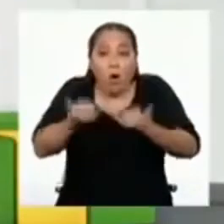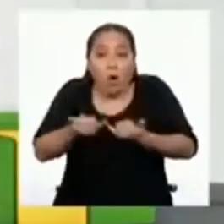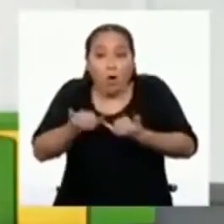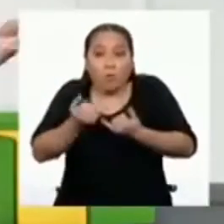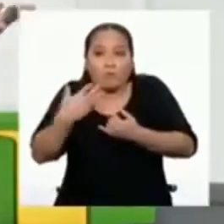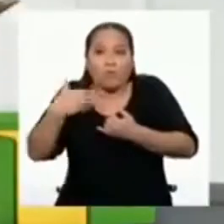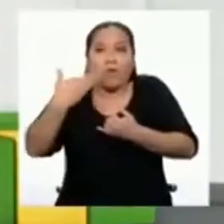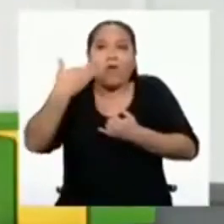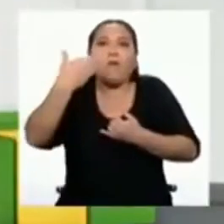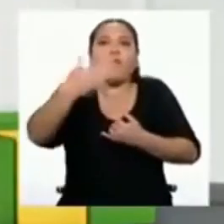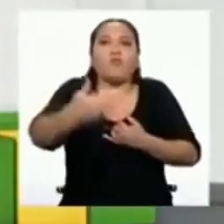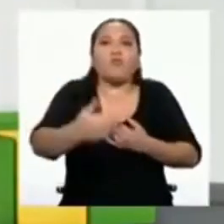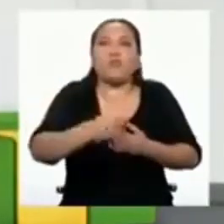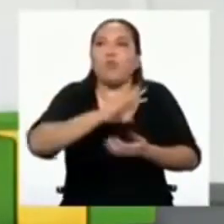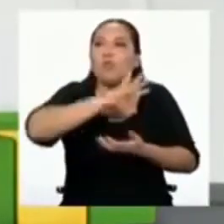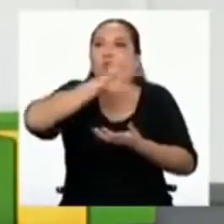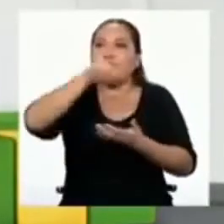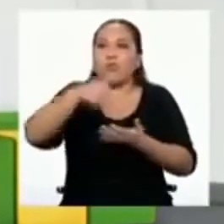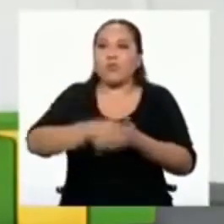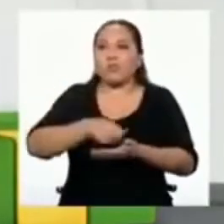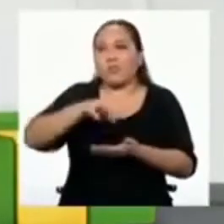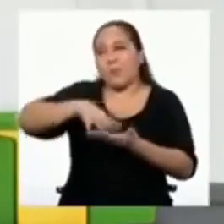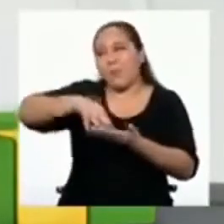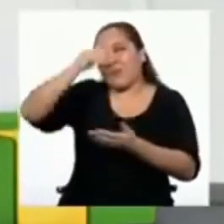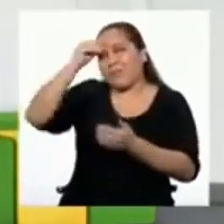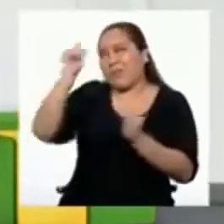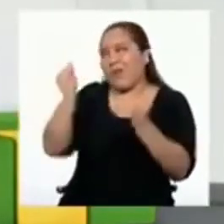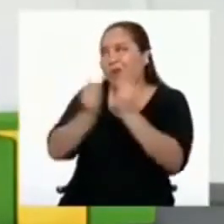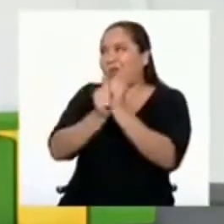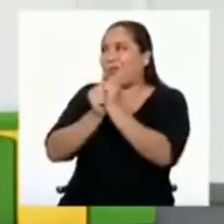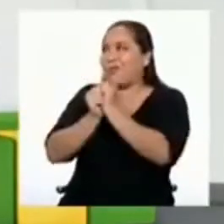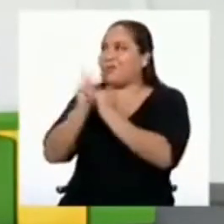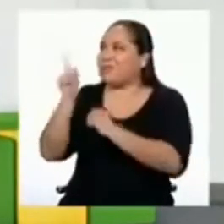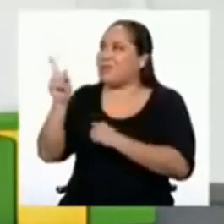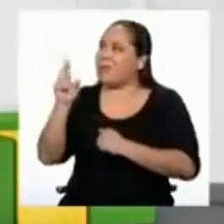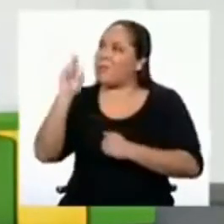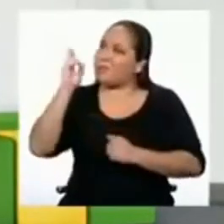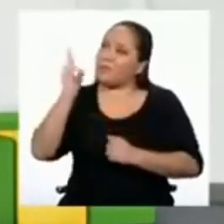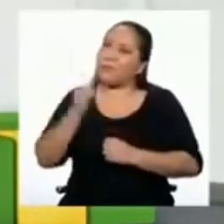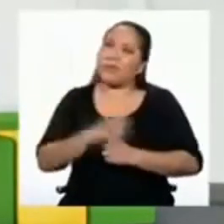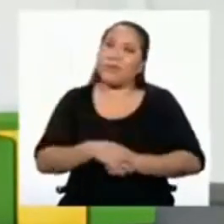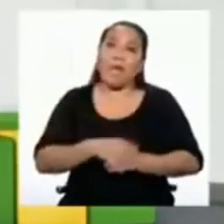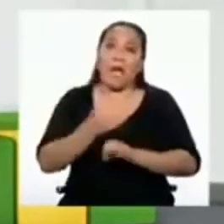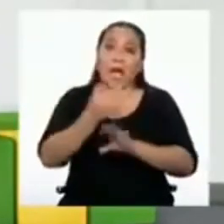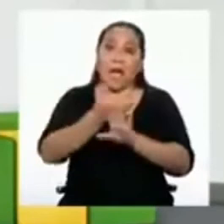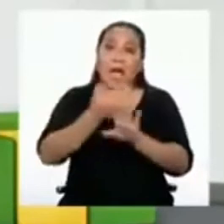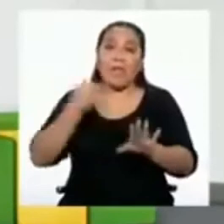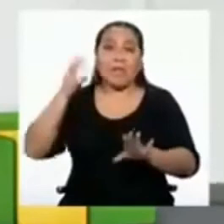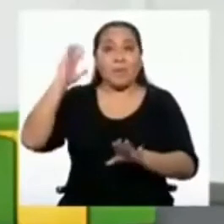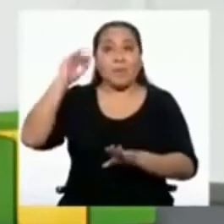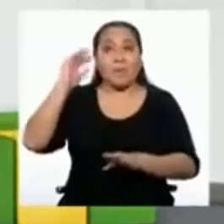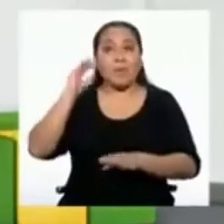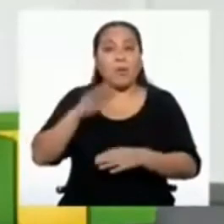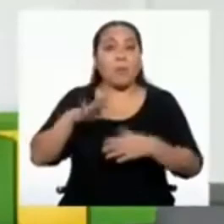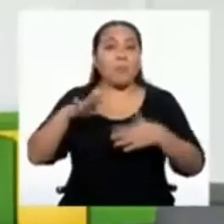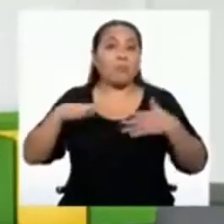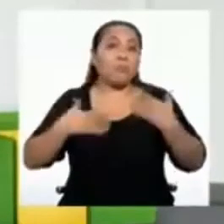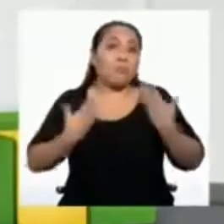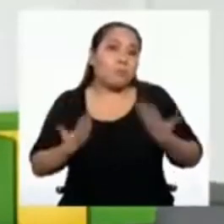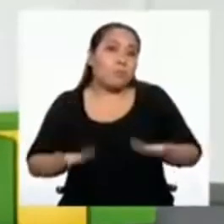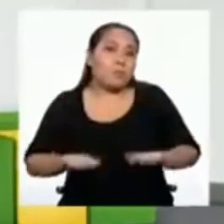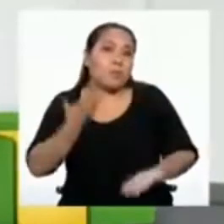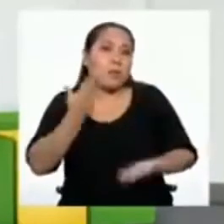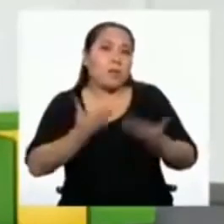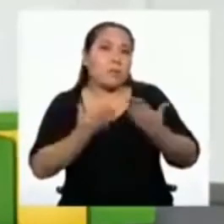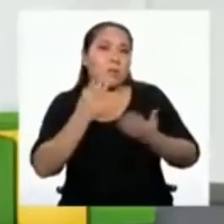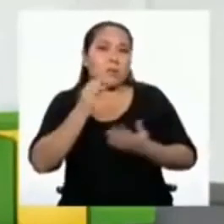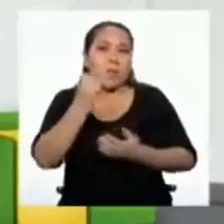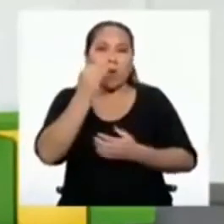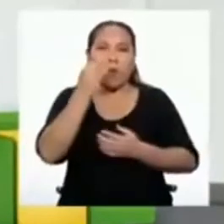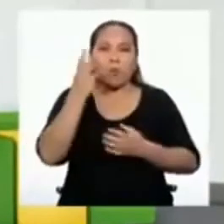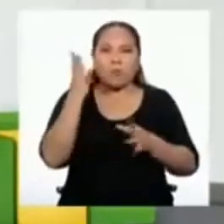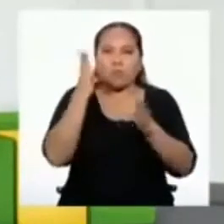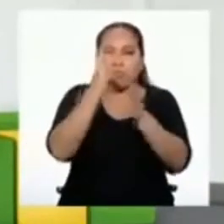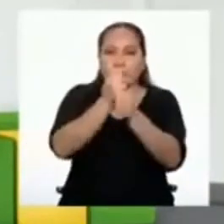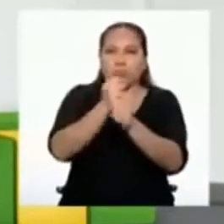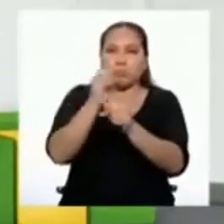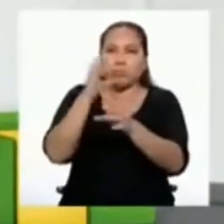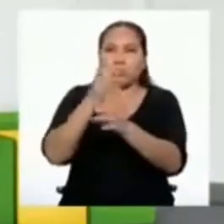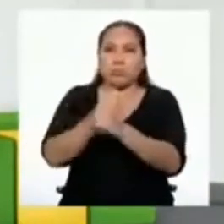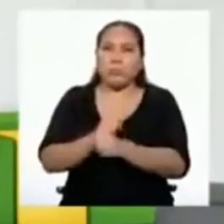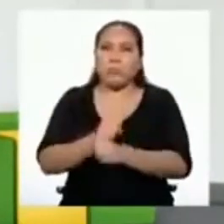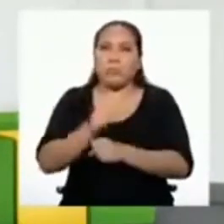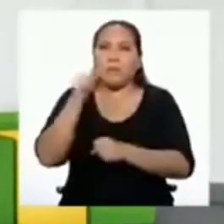en el futuro. Y todas y todos hemos aprendido por usted, profesor. Pero antes de despedirnos, tal vez podamos sacar algunas conclusiones.